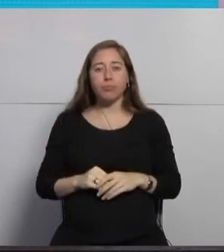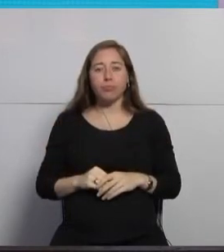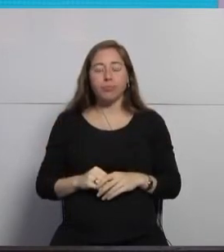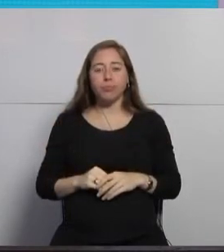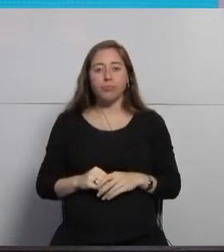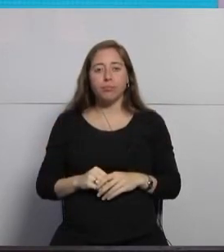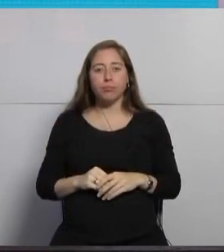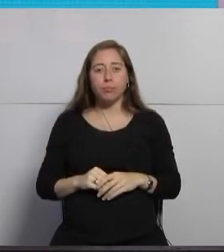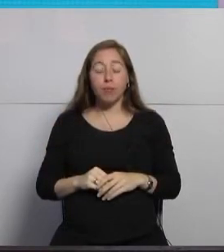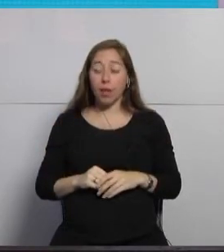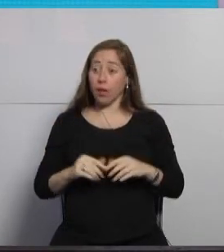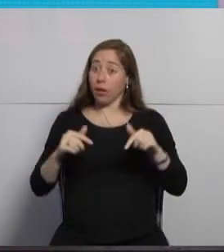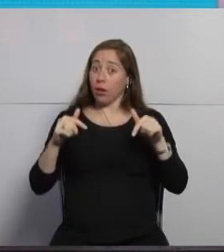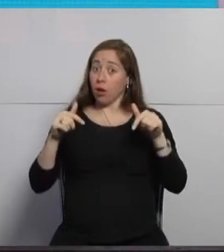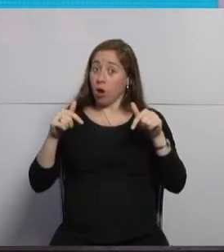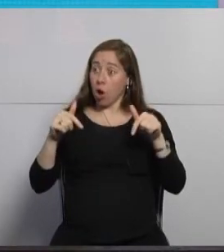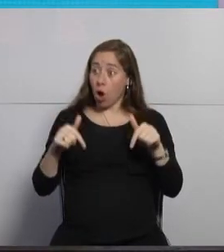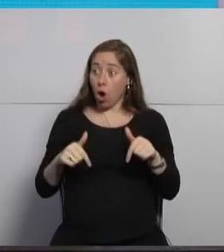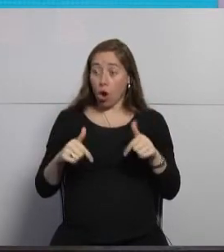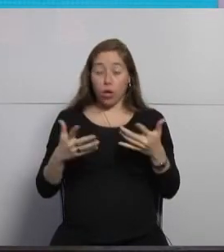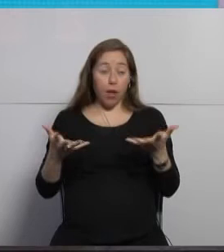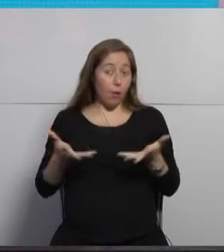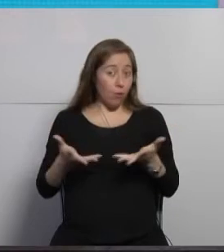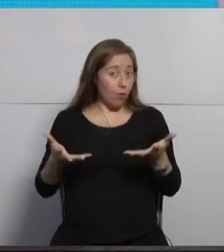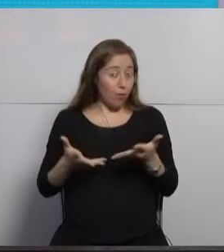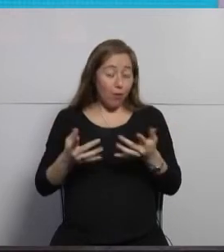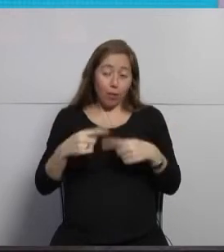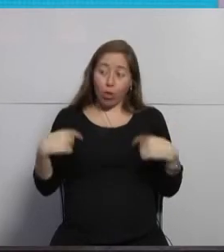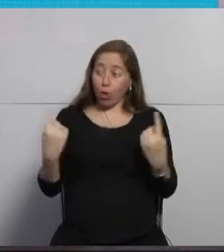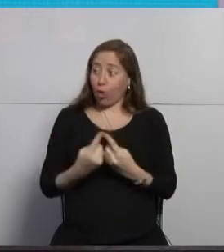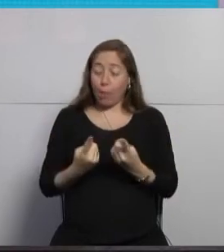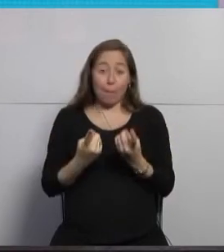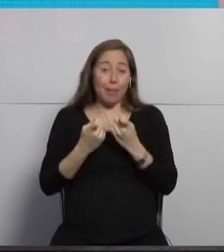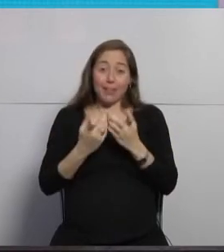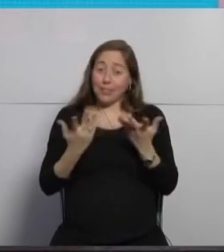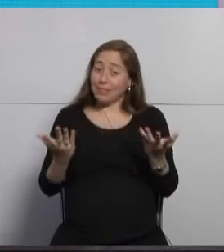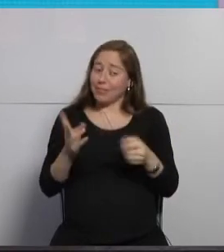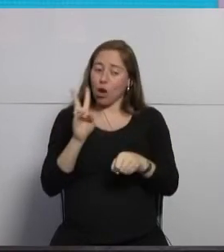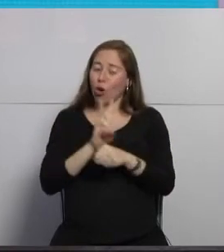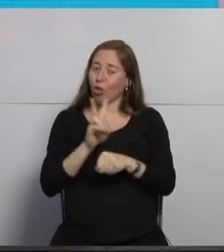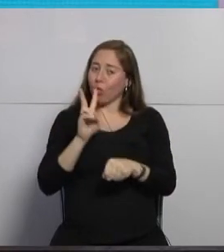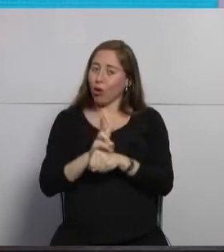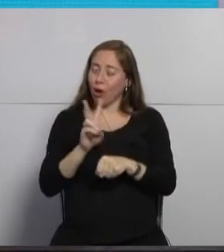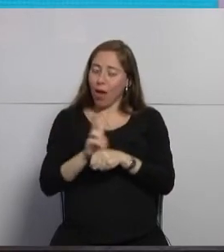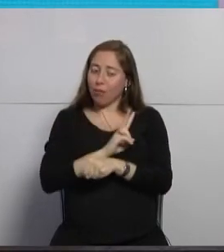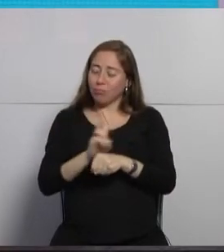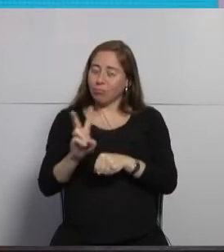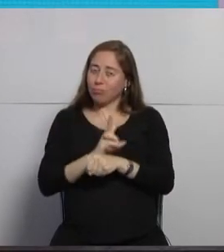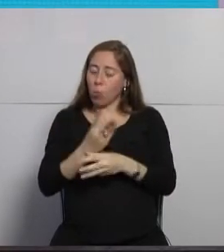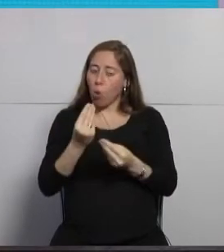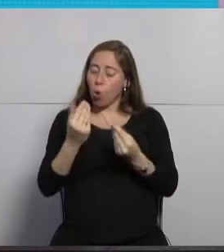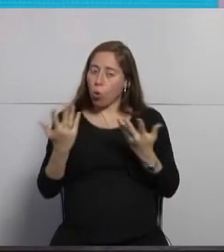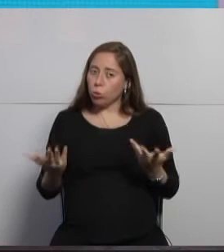hoy más que nunca digamos tenemos que tener alguna control de las medidas que se